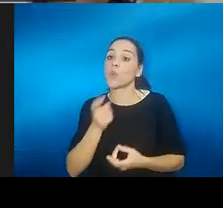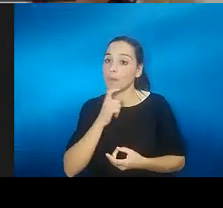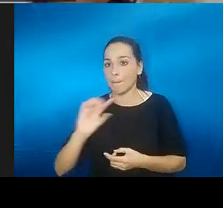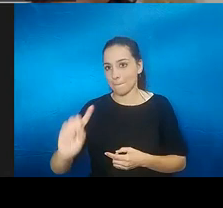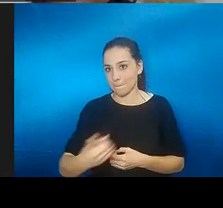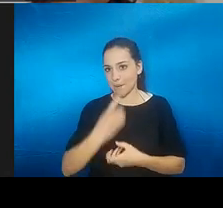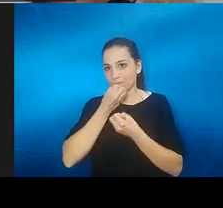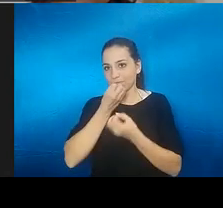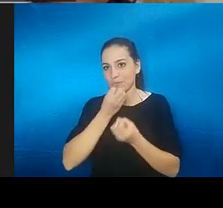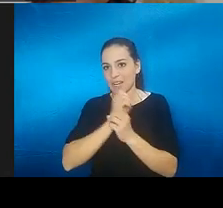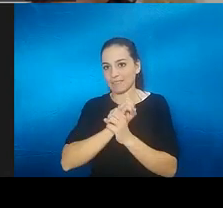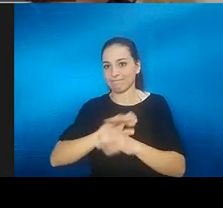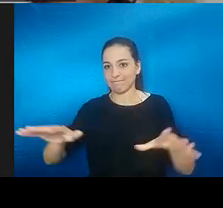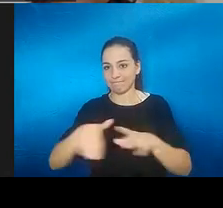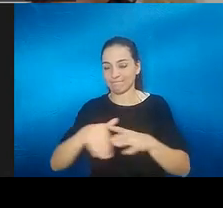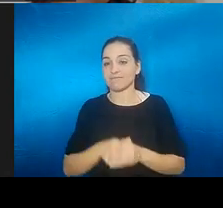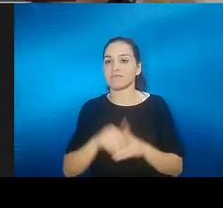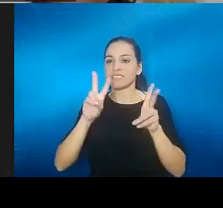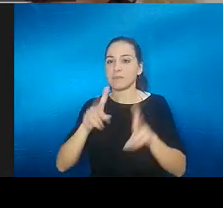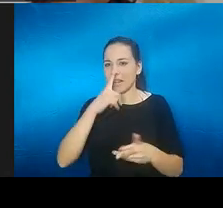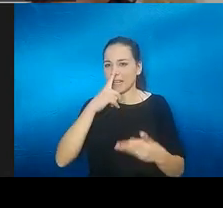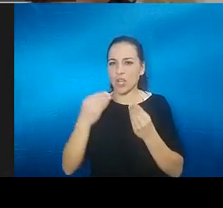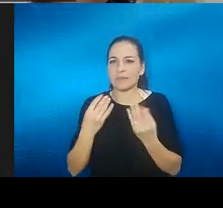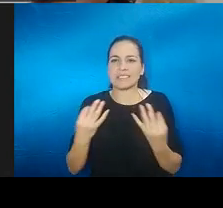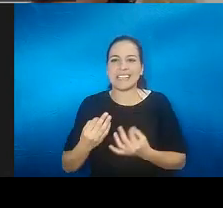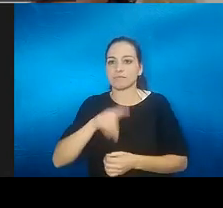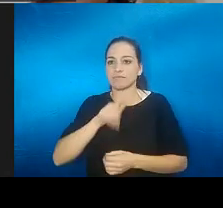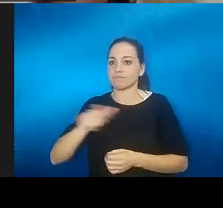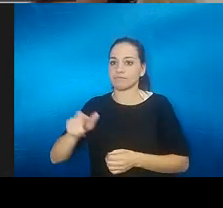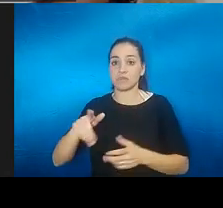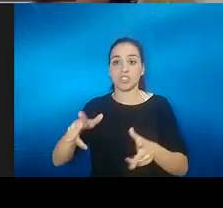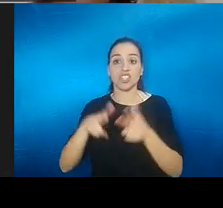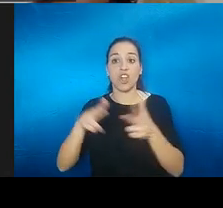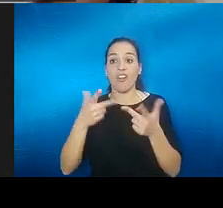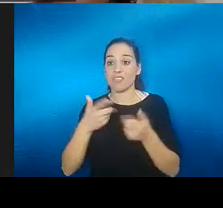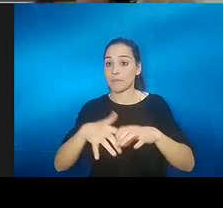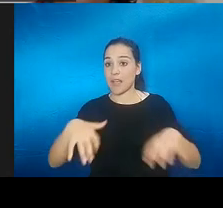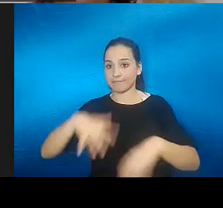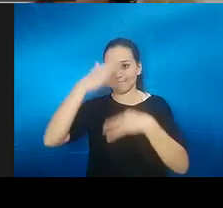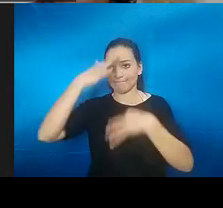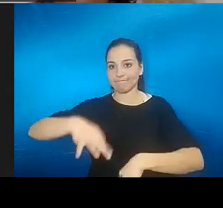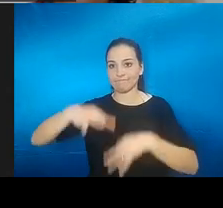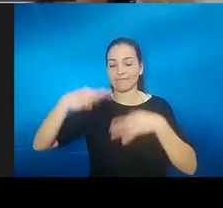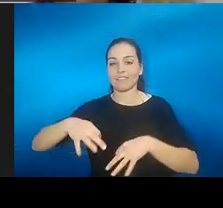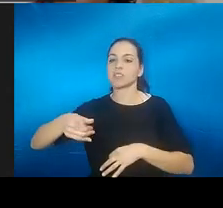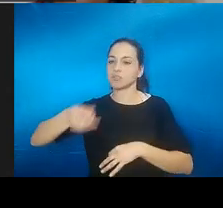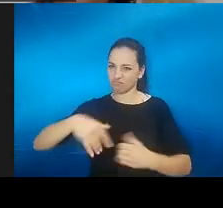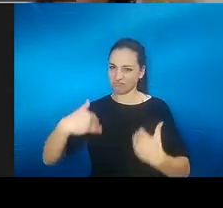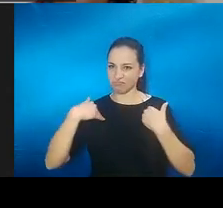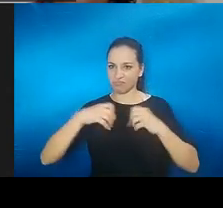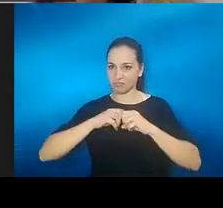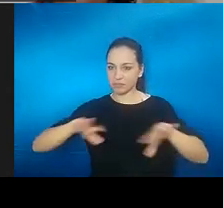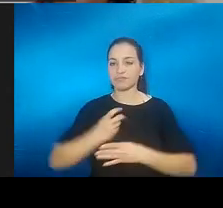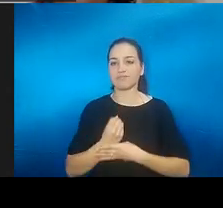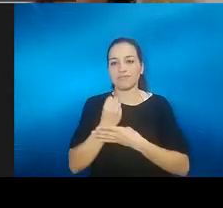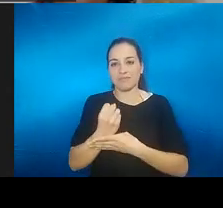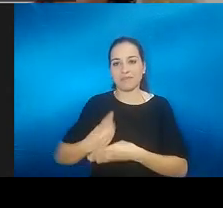saber qué es la anosmia cosa que la mayoría de la sociedad todavía no lo sabe y nosotros nos encargaremos y apoyándoos